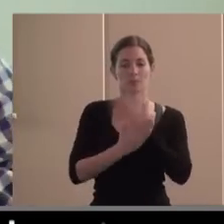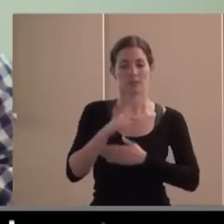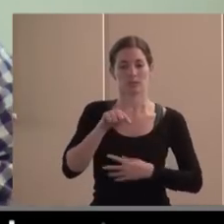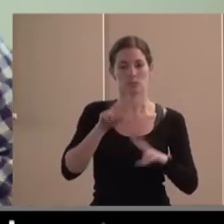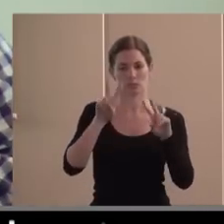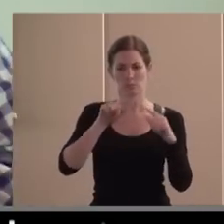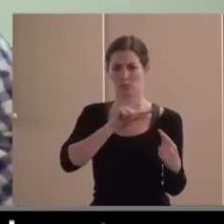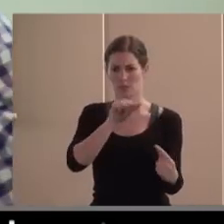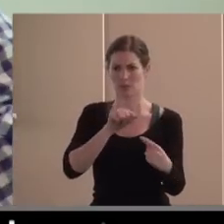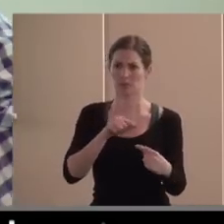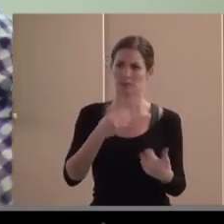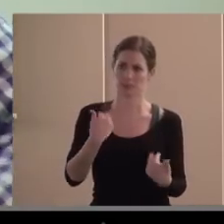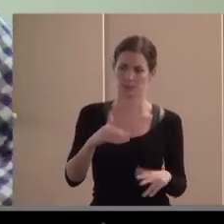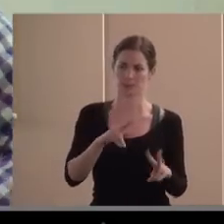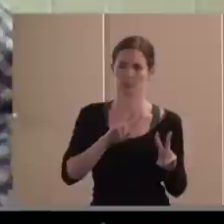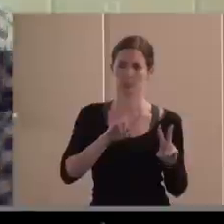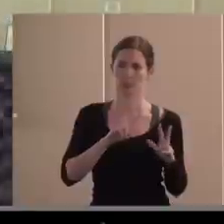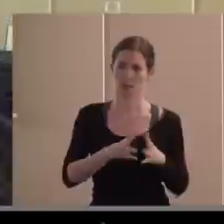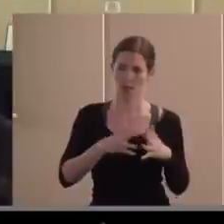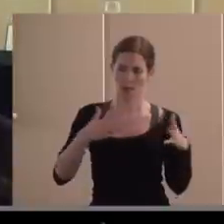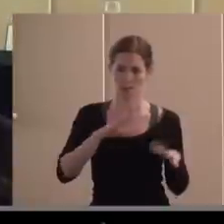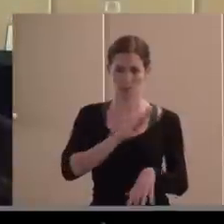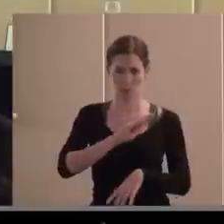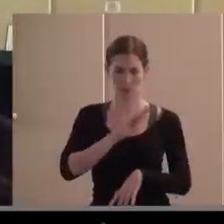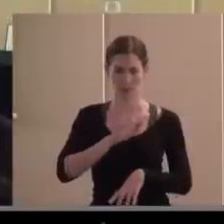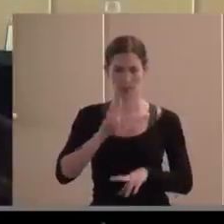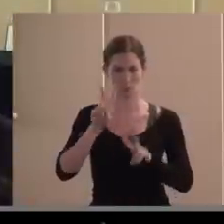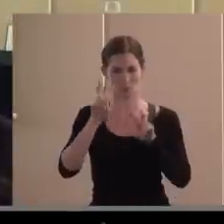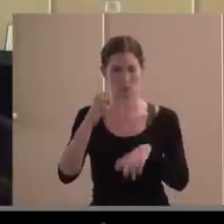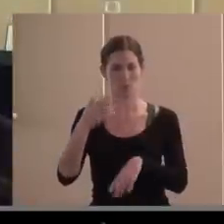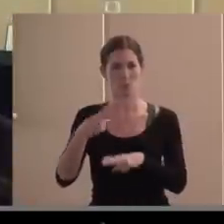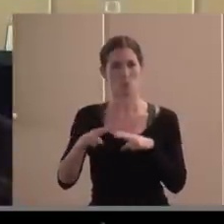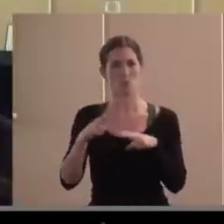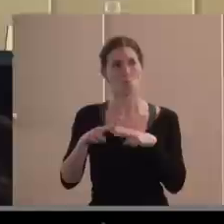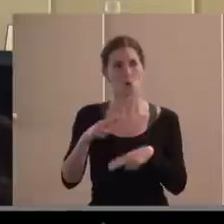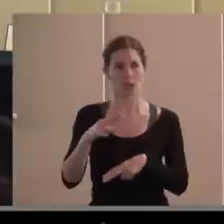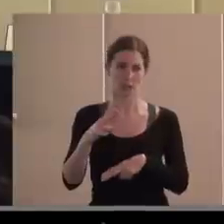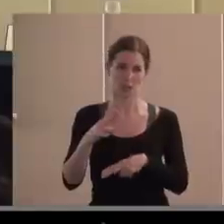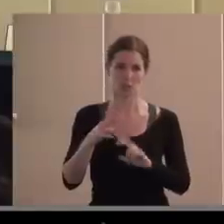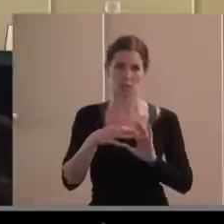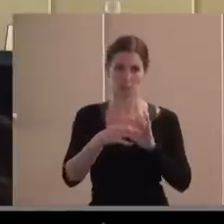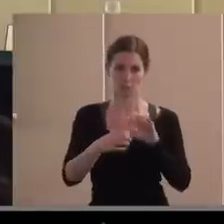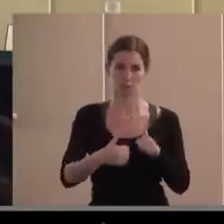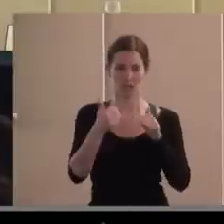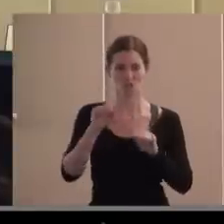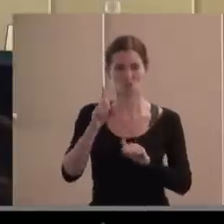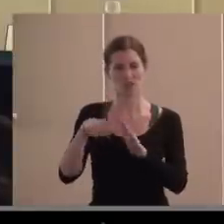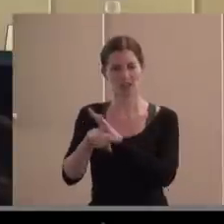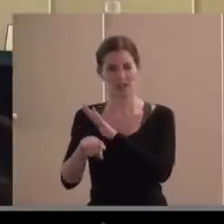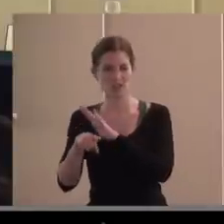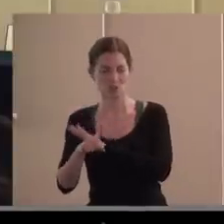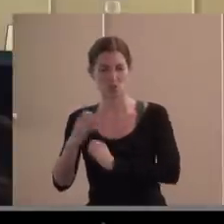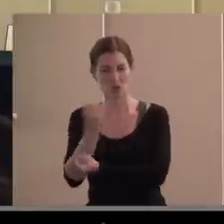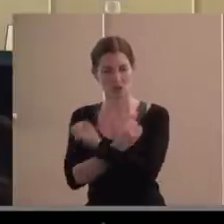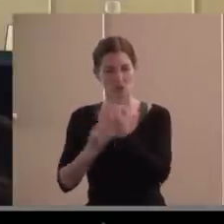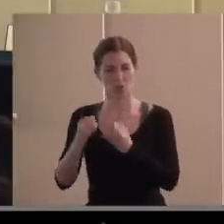estamos, ya digamos, en la parte más puramente política, no tanto gestora o económica o emprendedora,